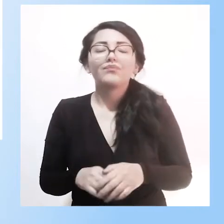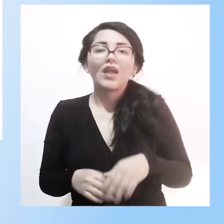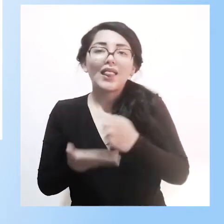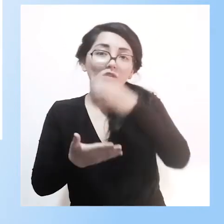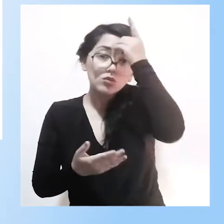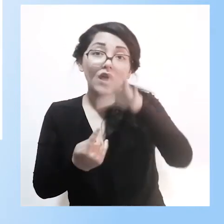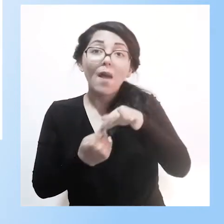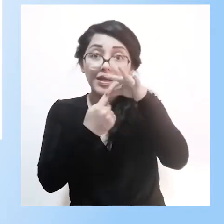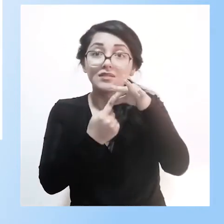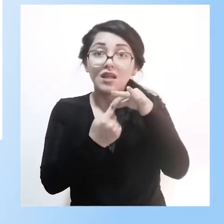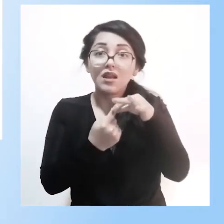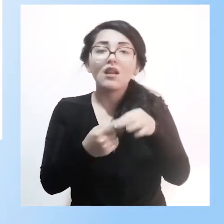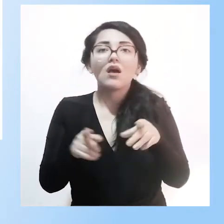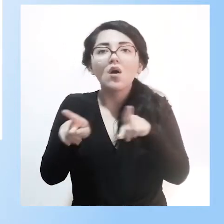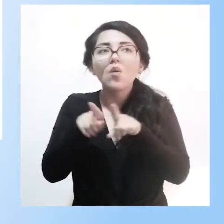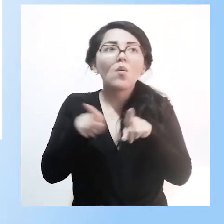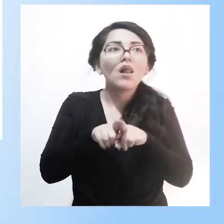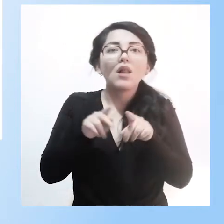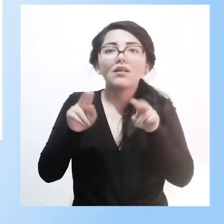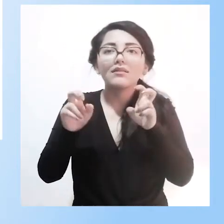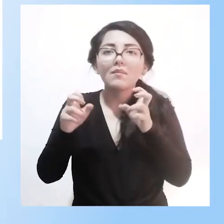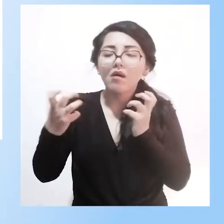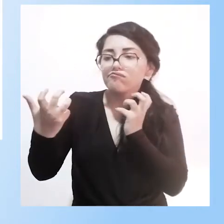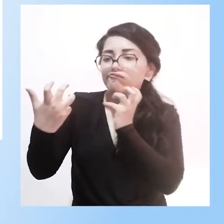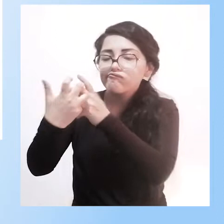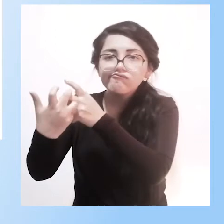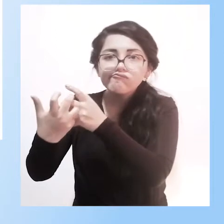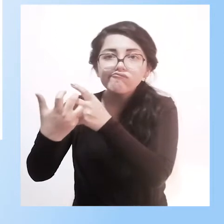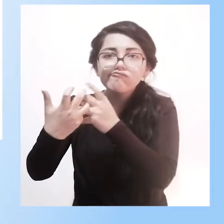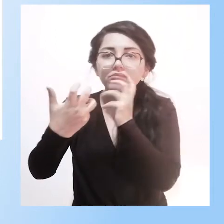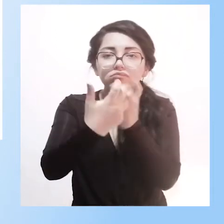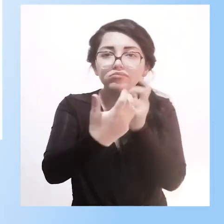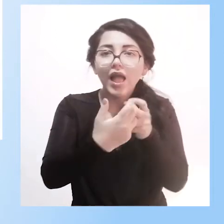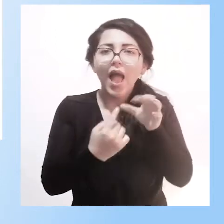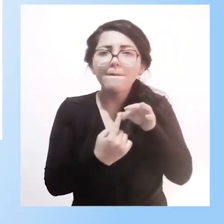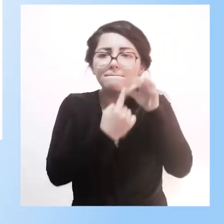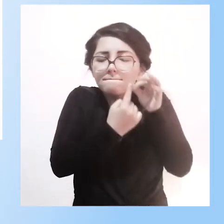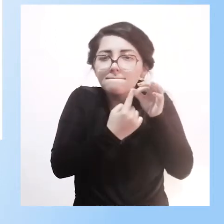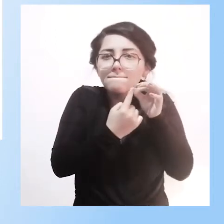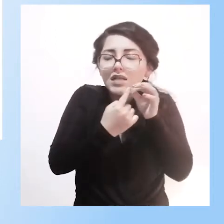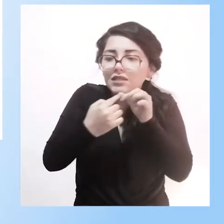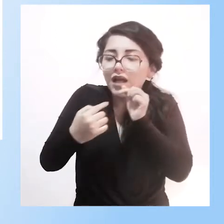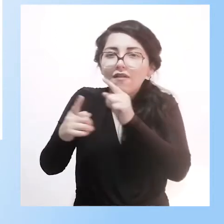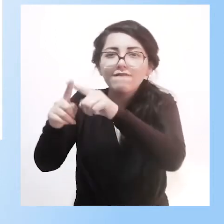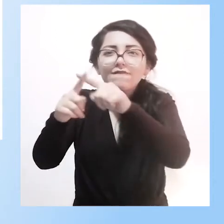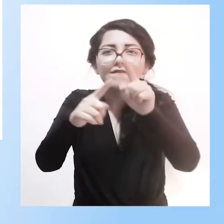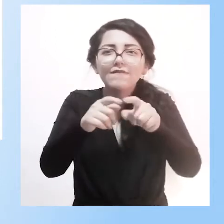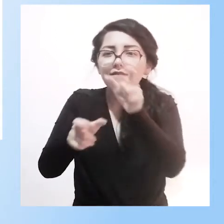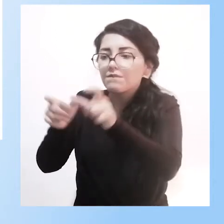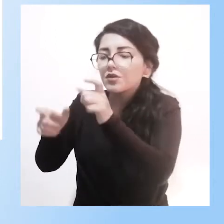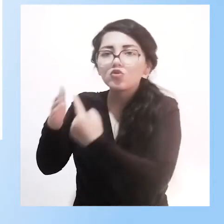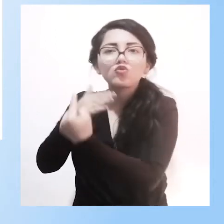una educación adecuada, adaptada, especializada para los diferentes casos,